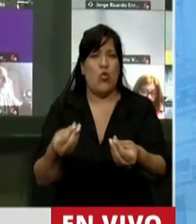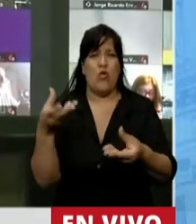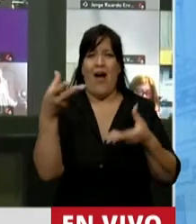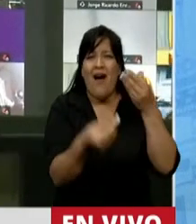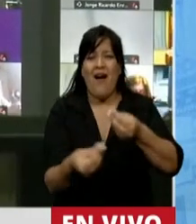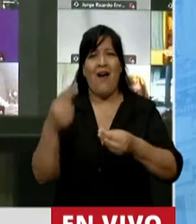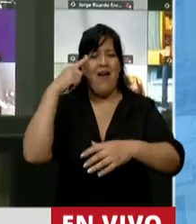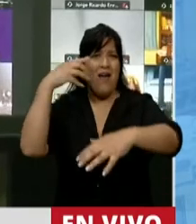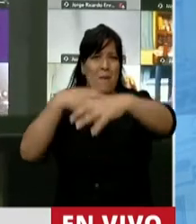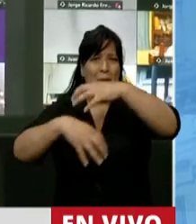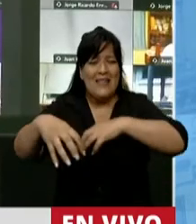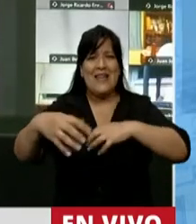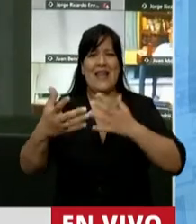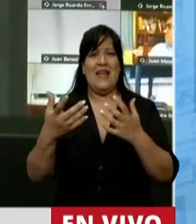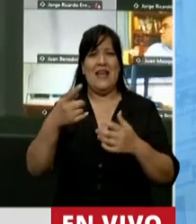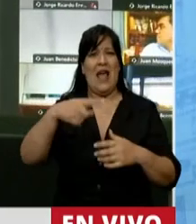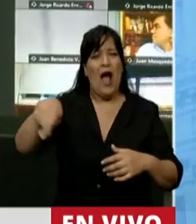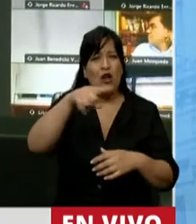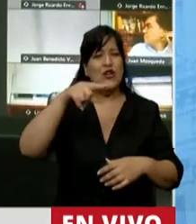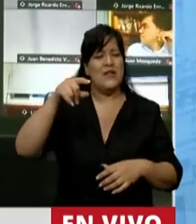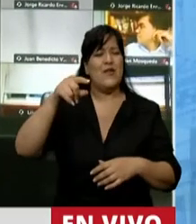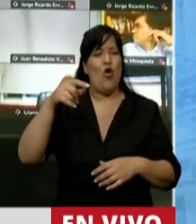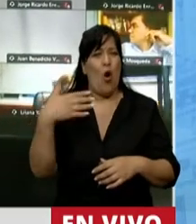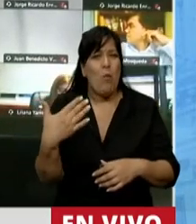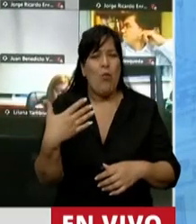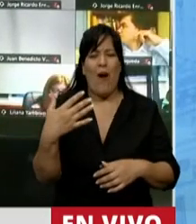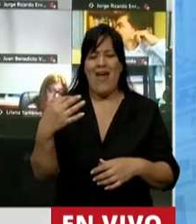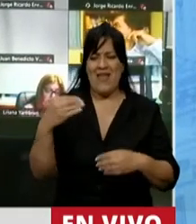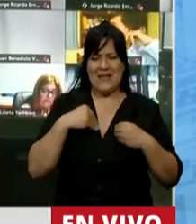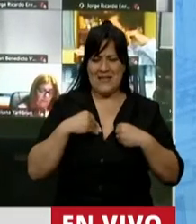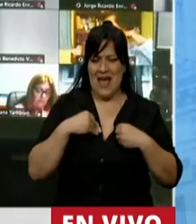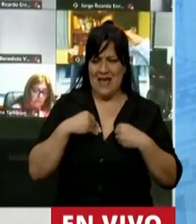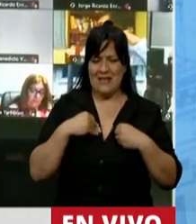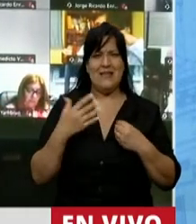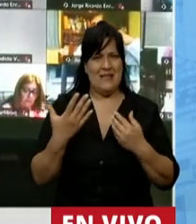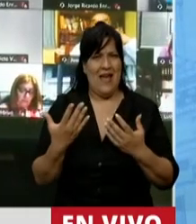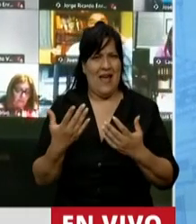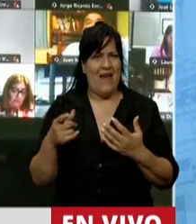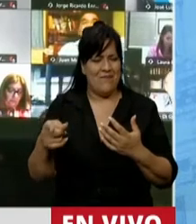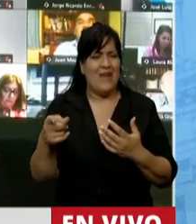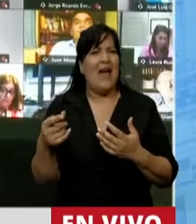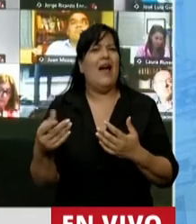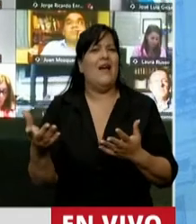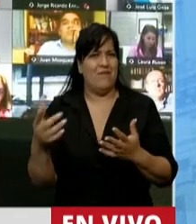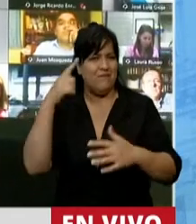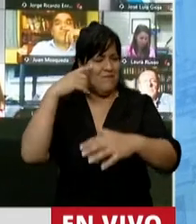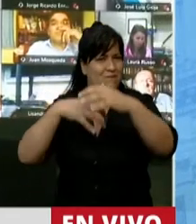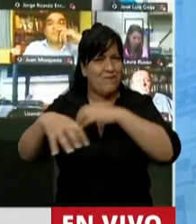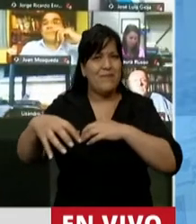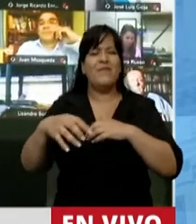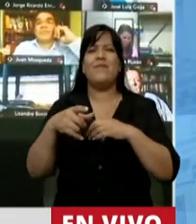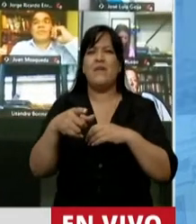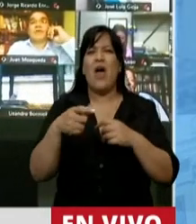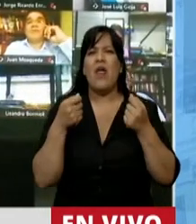la empatía, el saber ponernos en el lugar del otro y que esta iniciativa de alguna manera viene a ayudar a